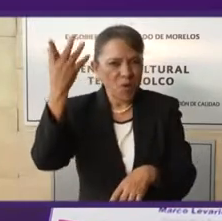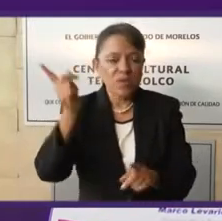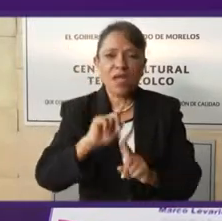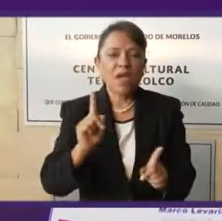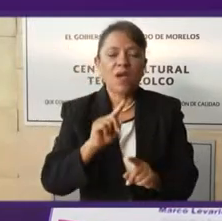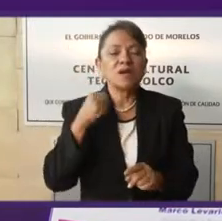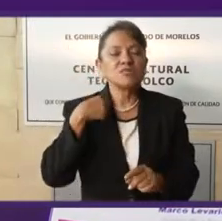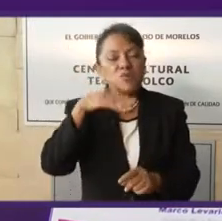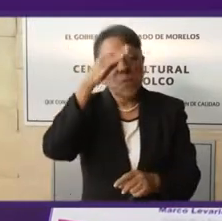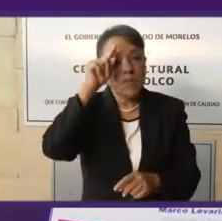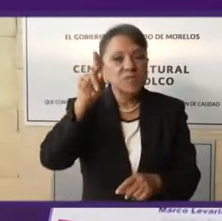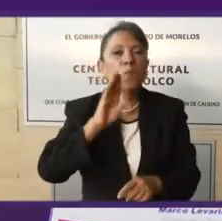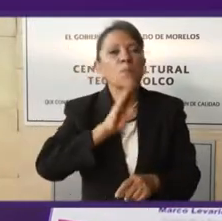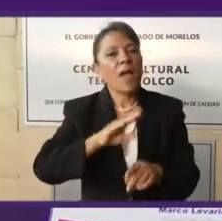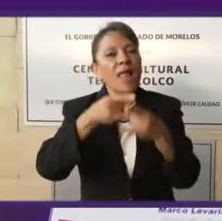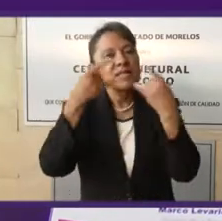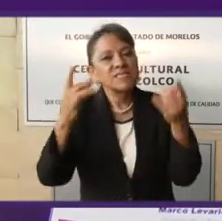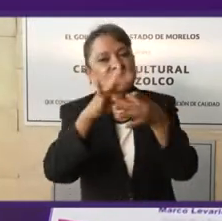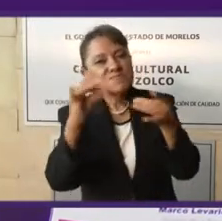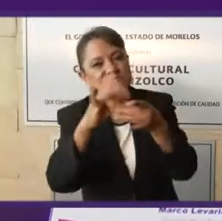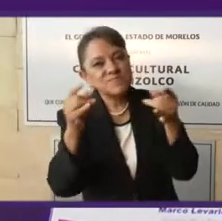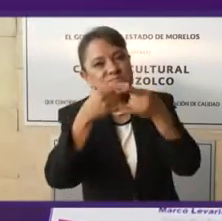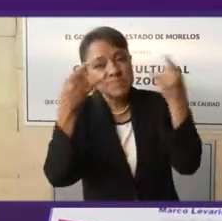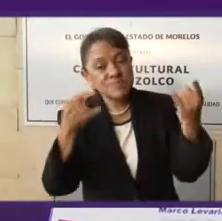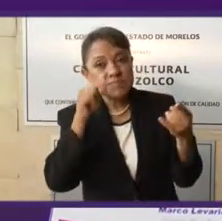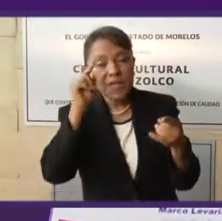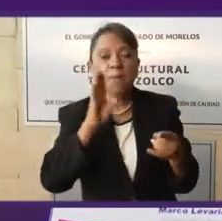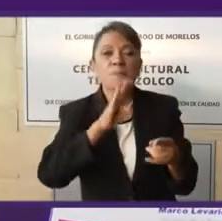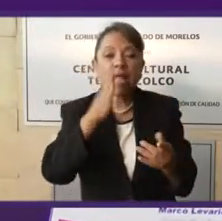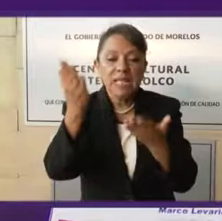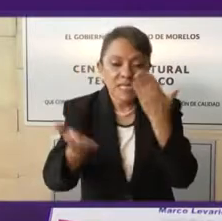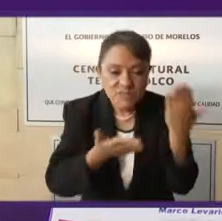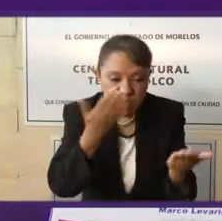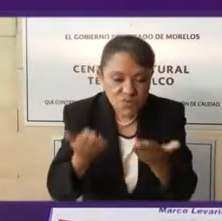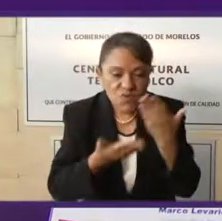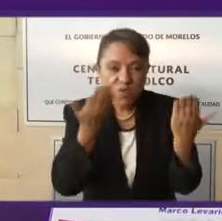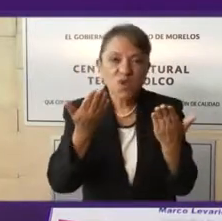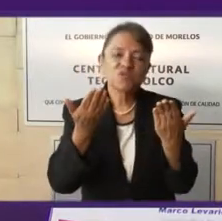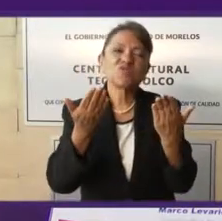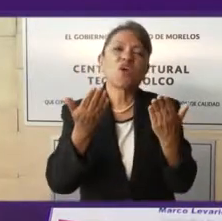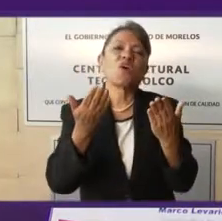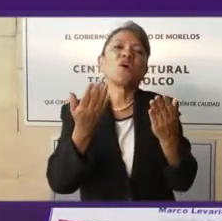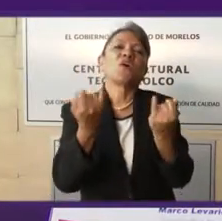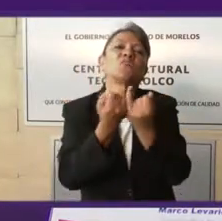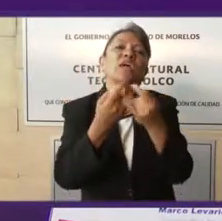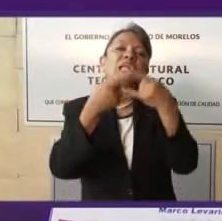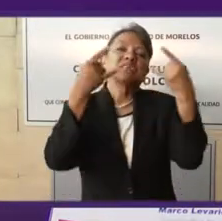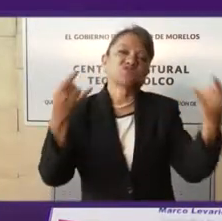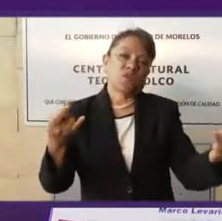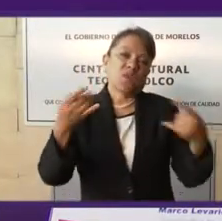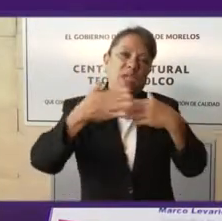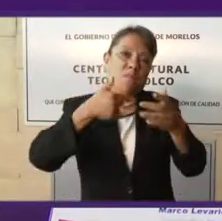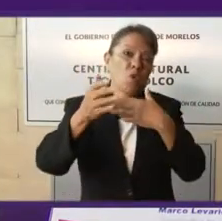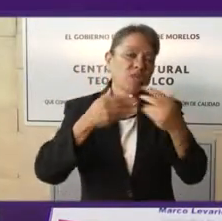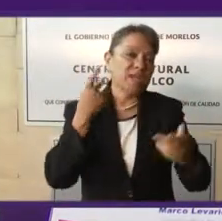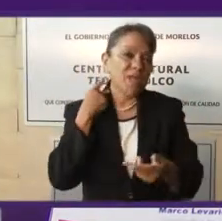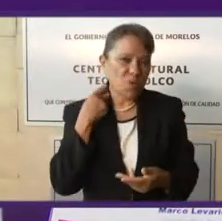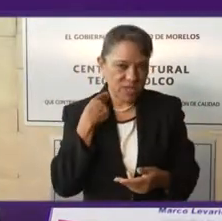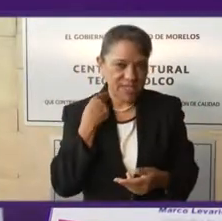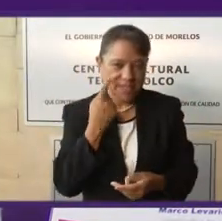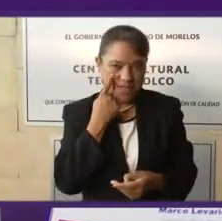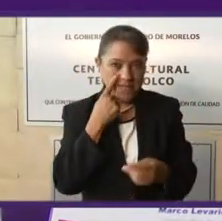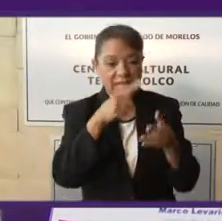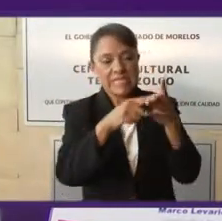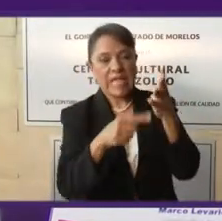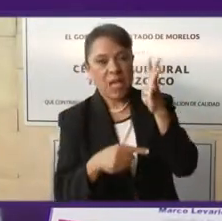mal historiador, es muy mal estudioso de la historia moderna política del país. Voy a mencionar nada más cuatro aspectos